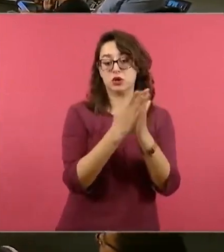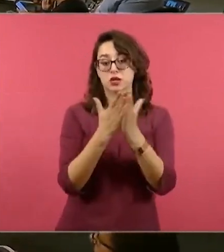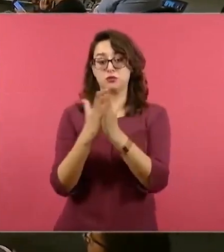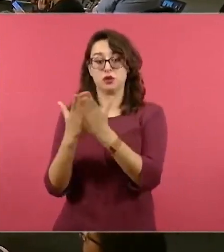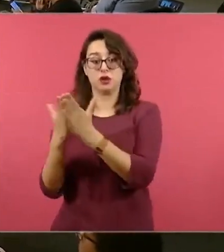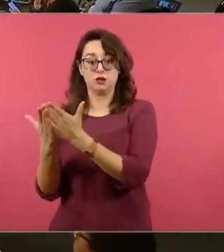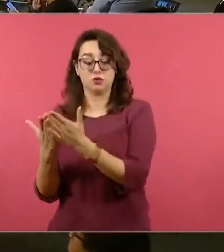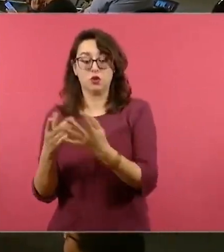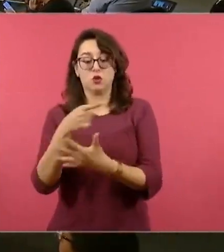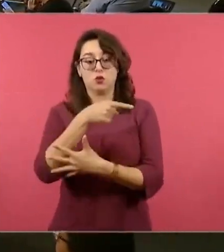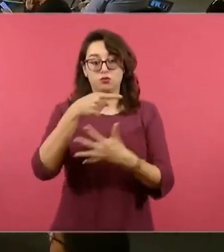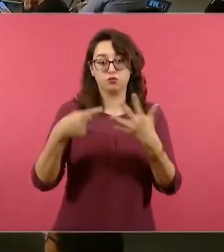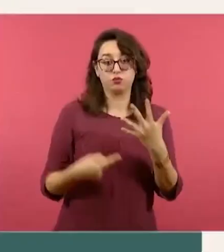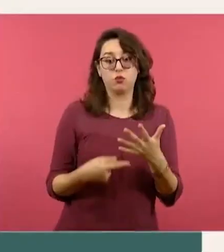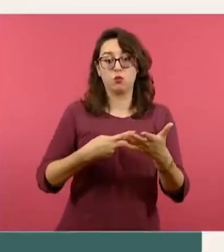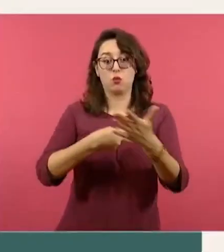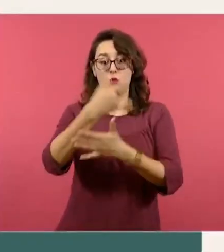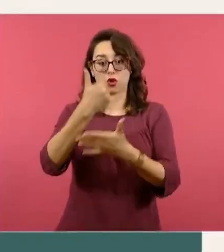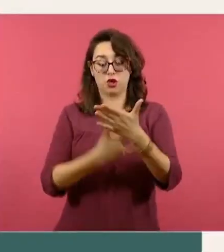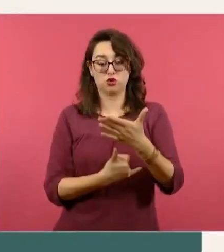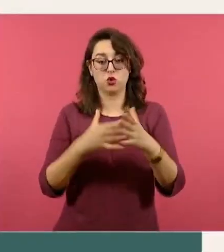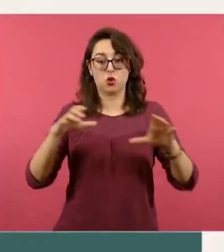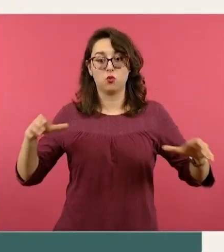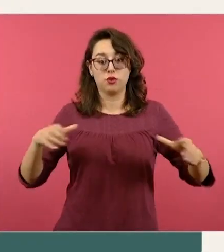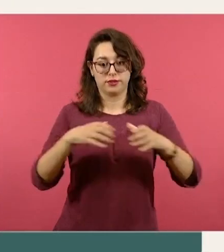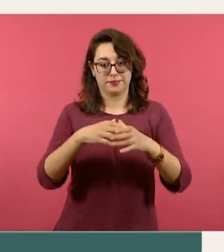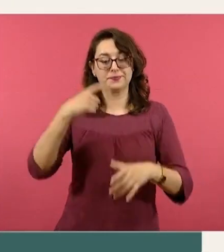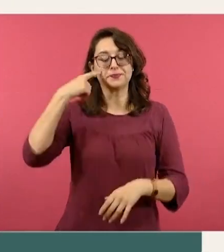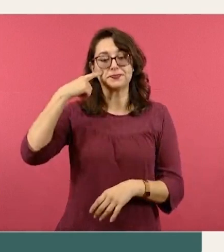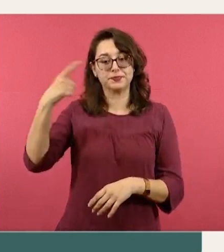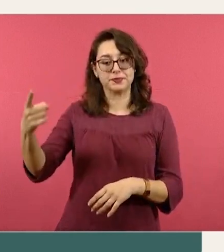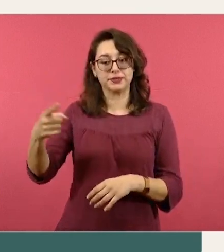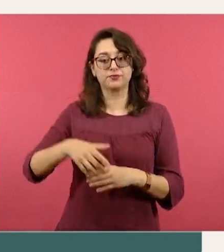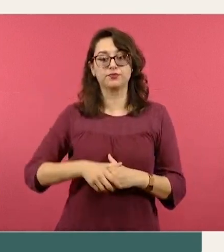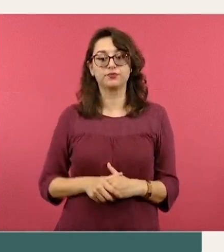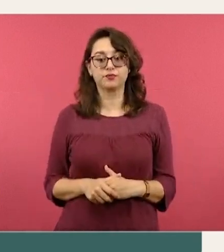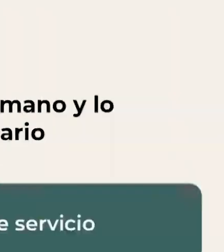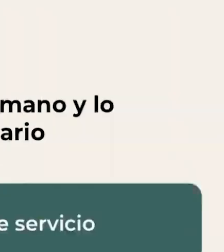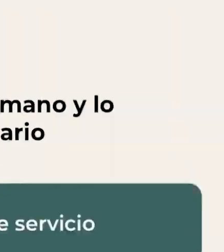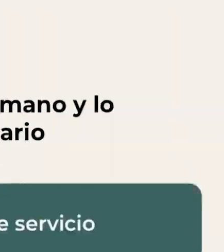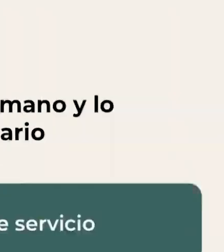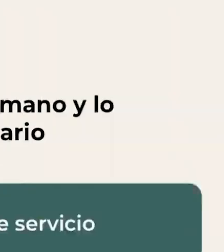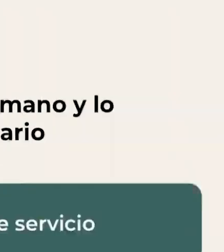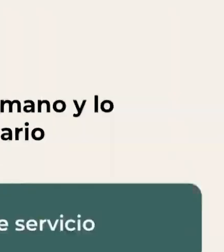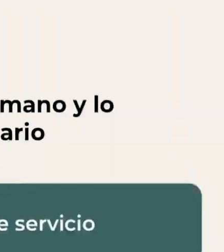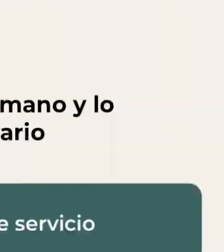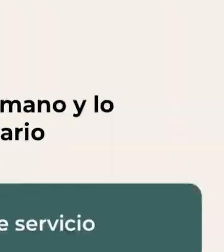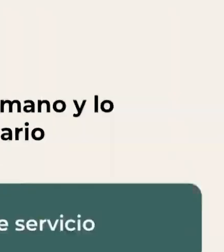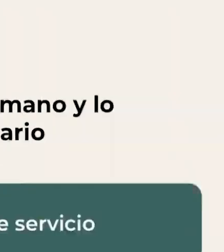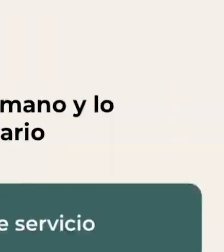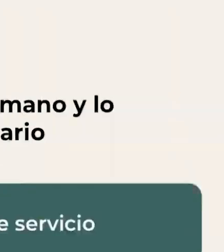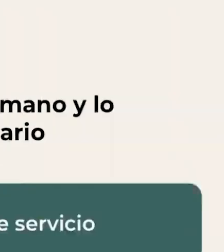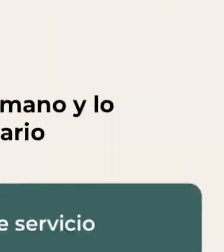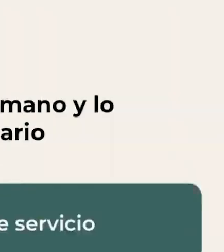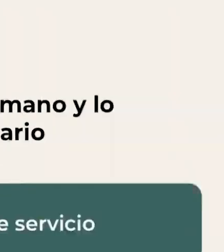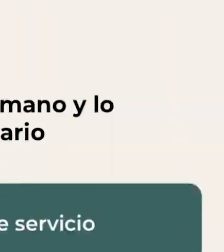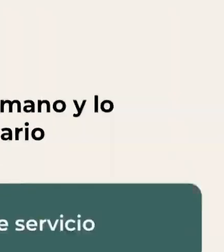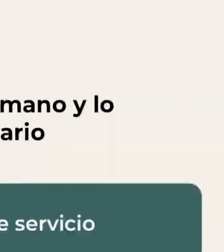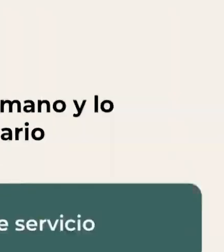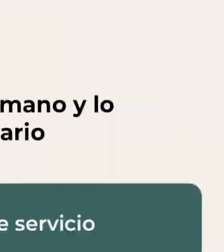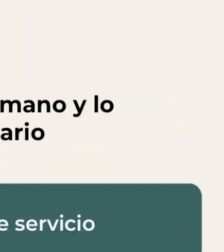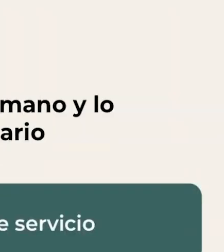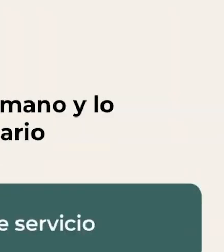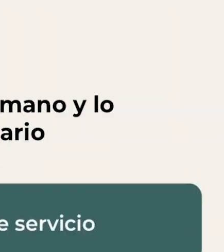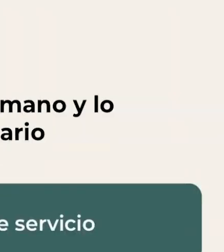aprendizaje basado en proyectos comunitarios, en el caso de lenguajes, en el caso de ética, naturaleza y sociedades, el aprendizaje basado en problemas.